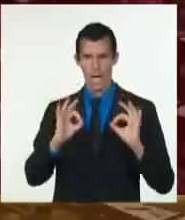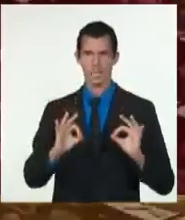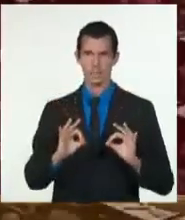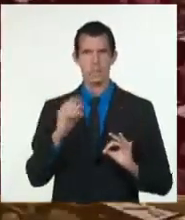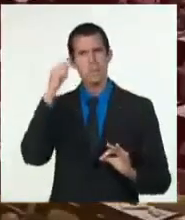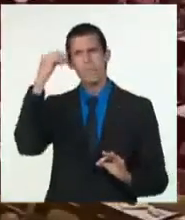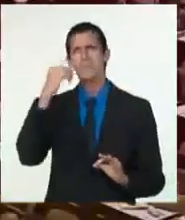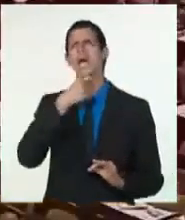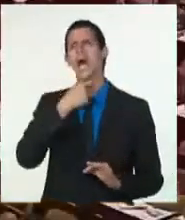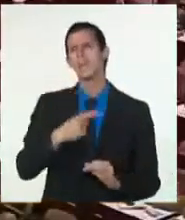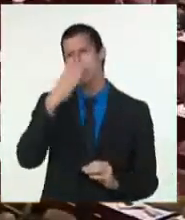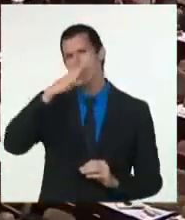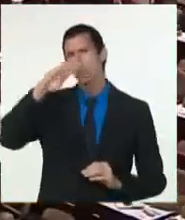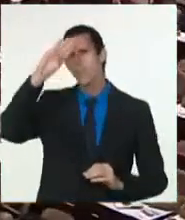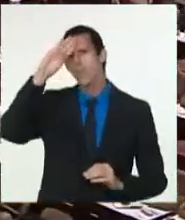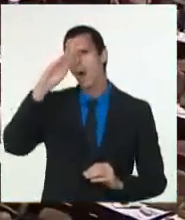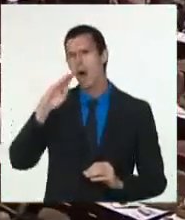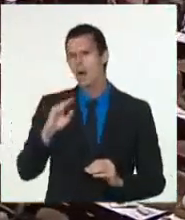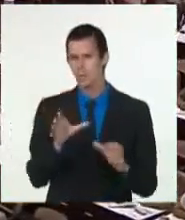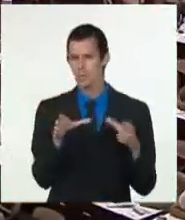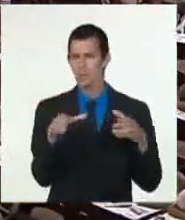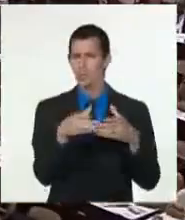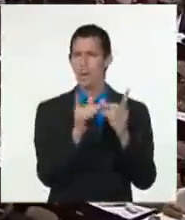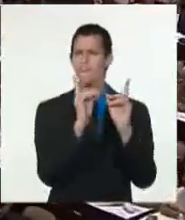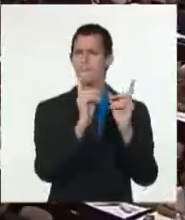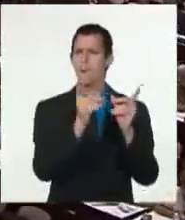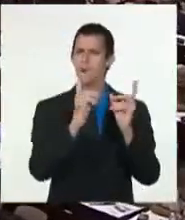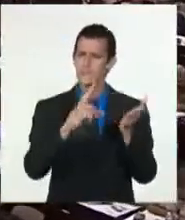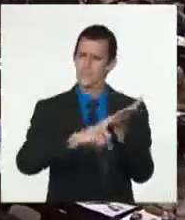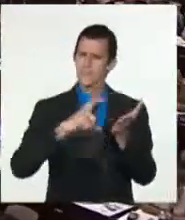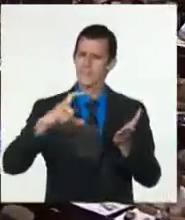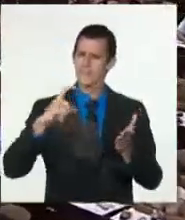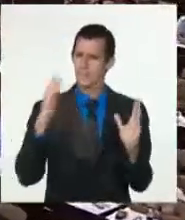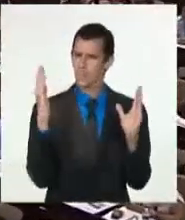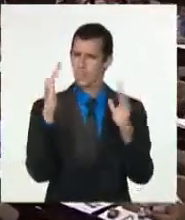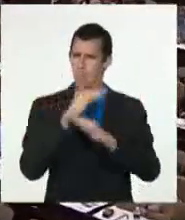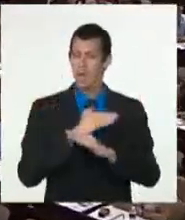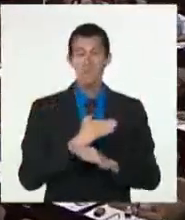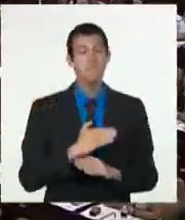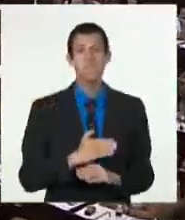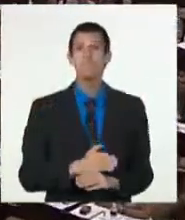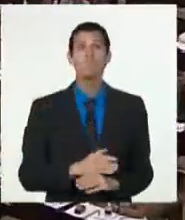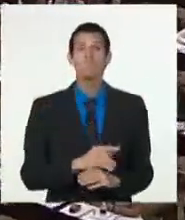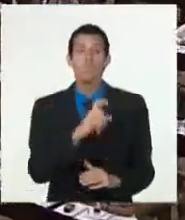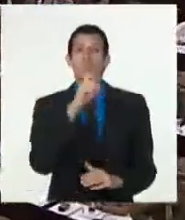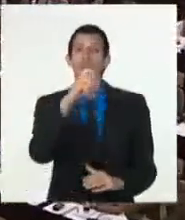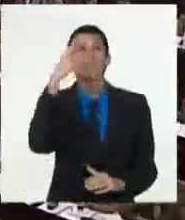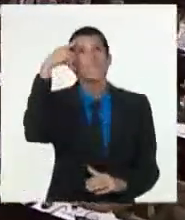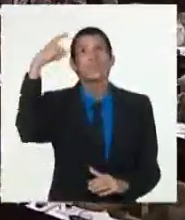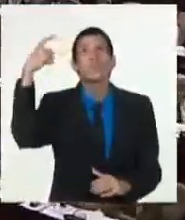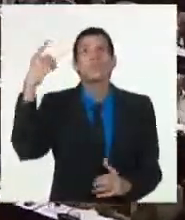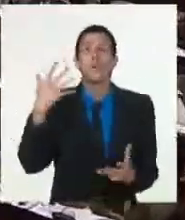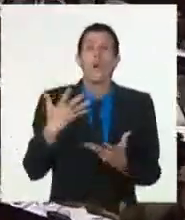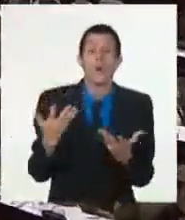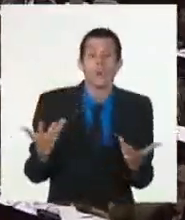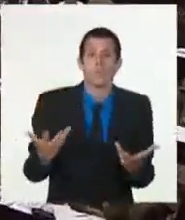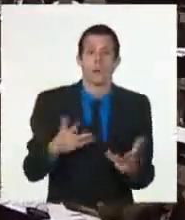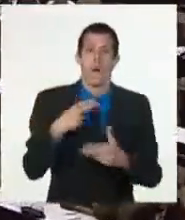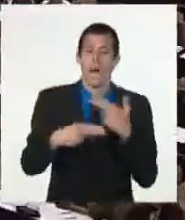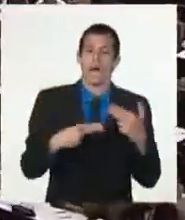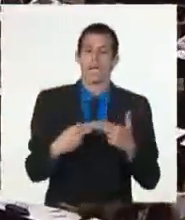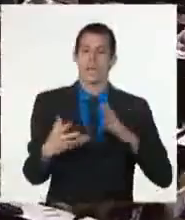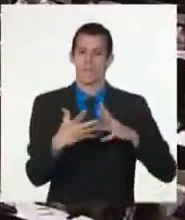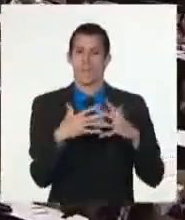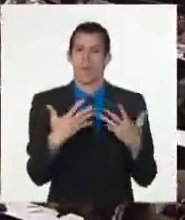y sin la organización, la planificación, la preocupación permanente de un gobierno cuya